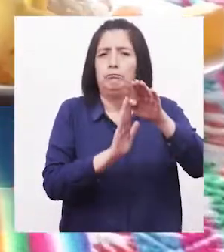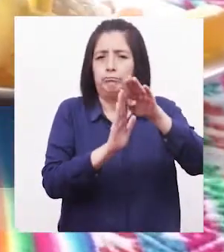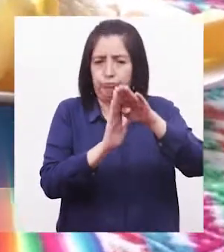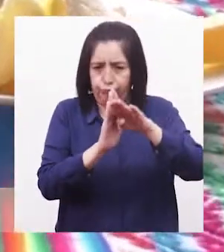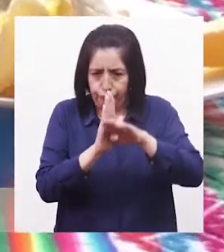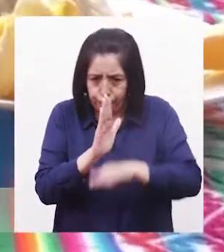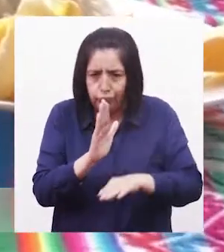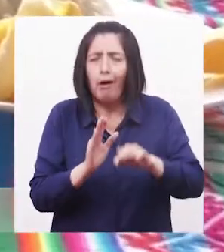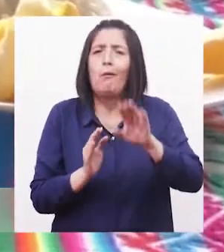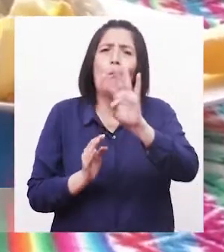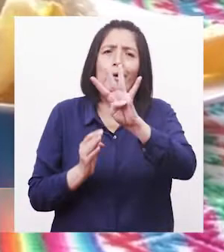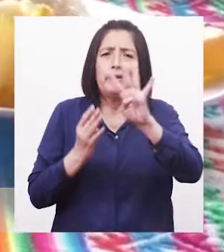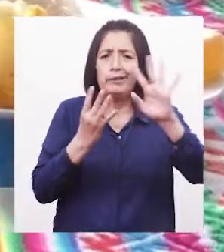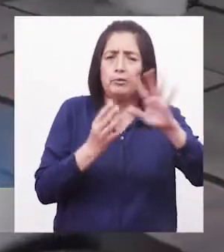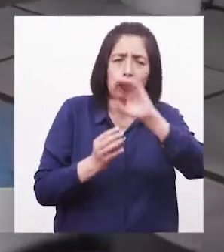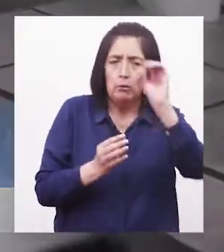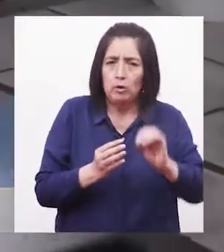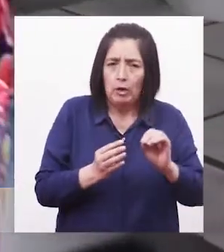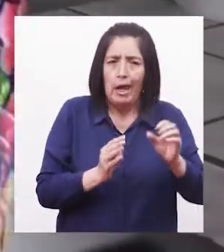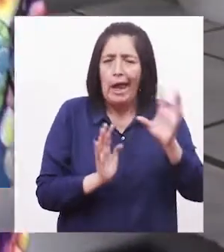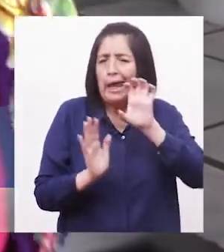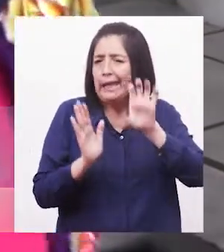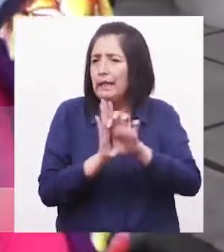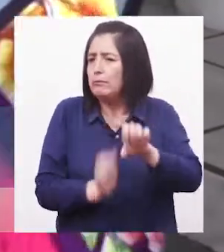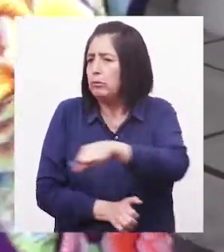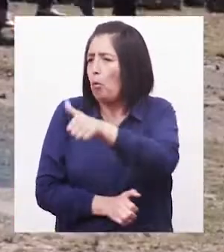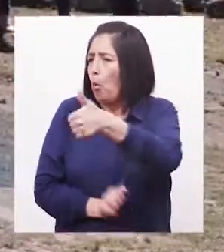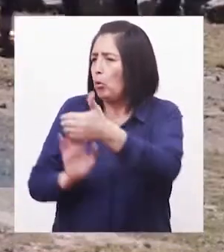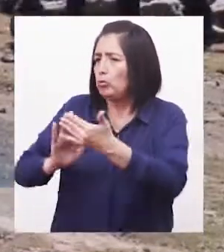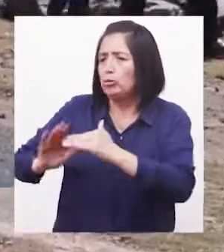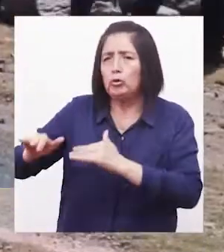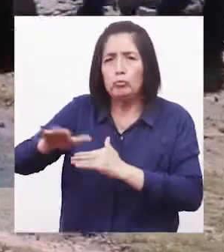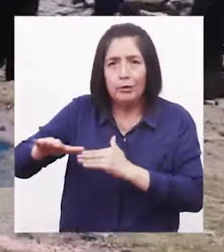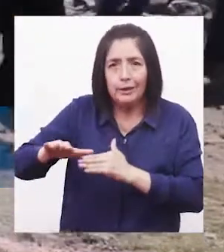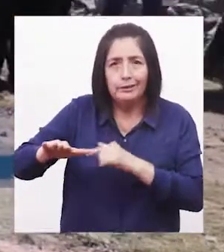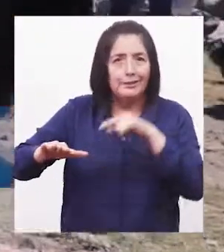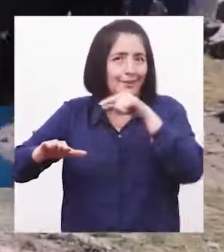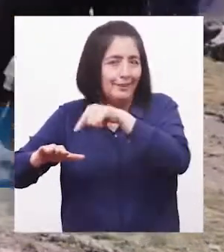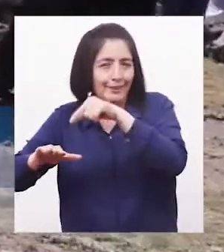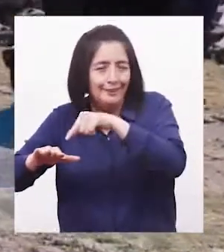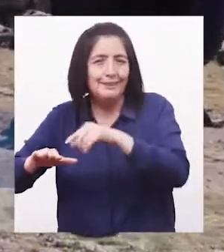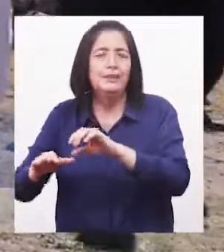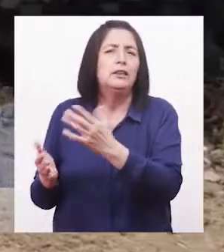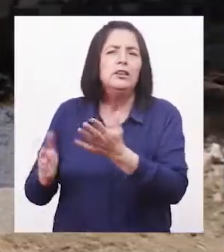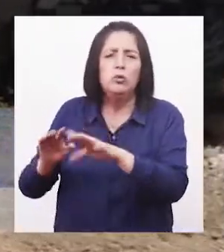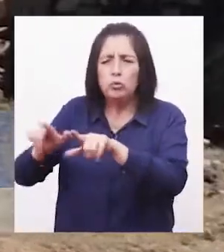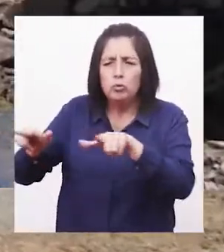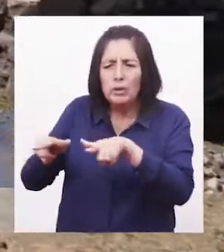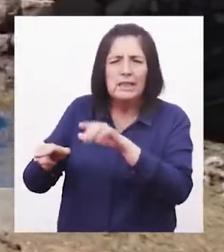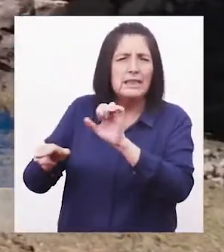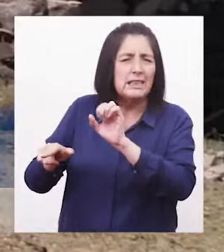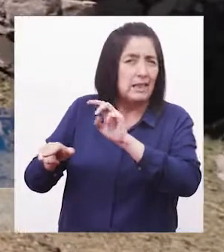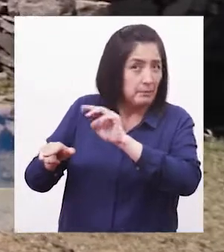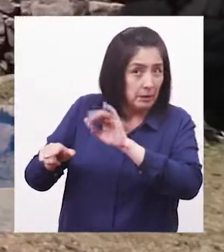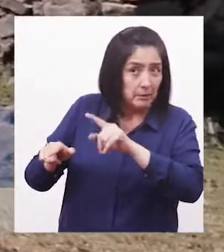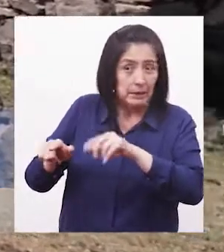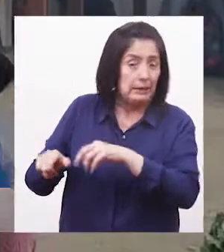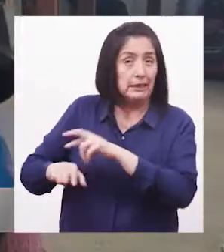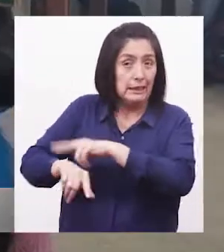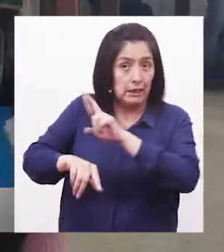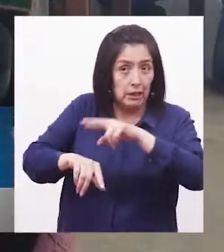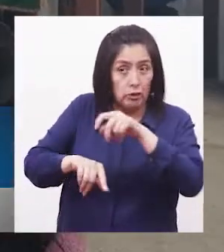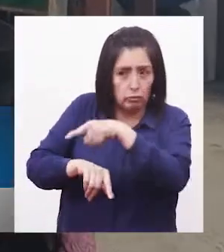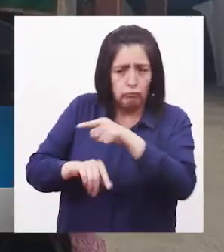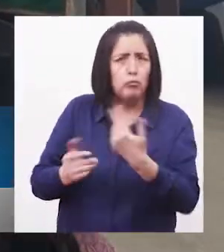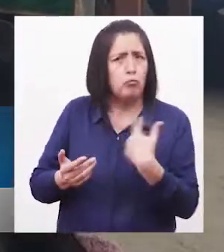49%, ha servido de ejemplo para otras comunidades. Como en el distrito de San Miguel de Chacrampa, de la misma región, se